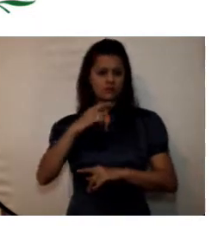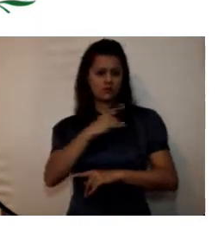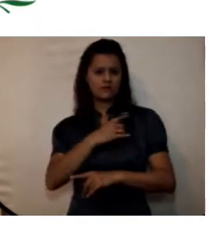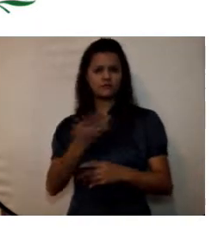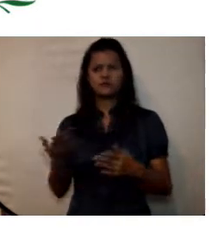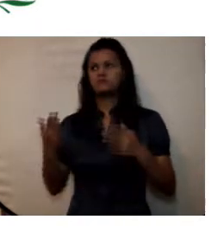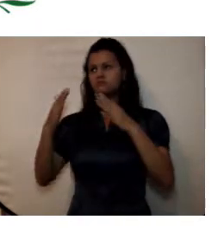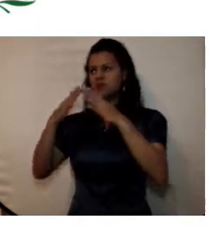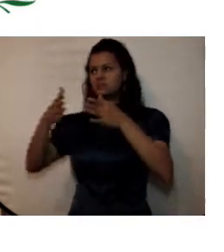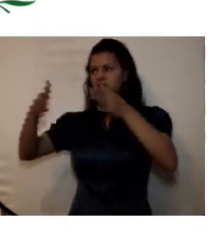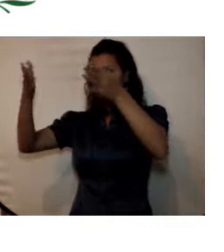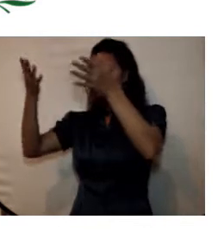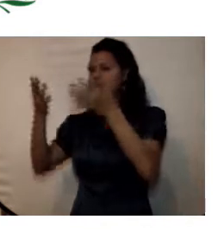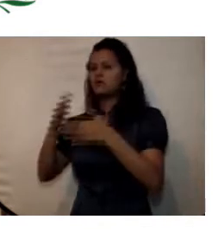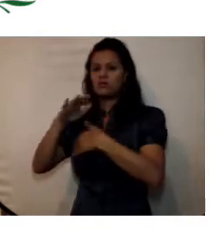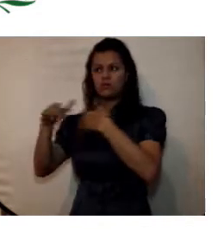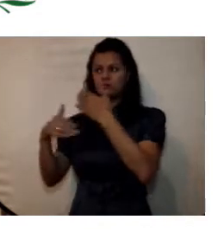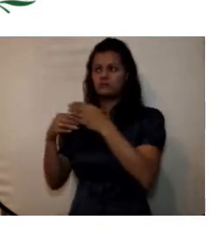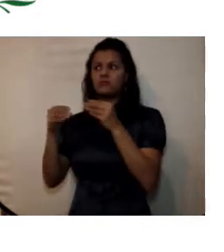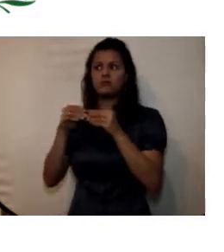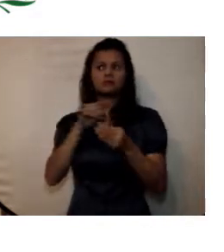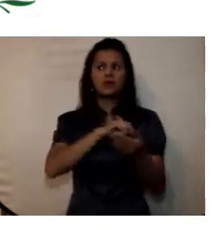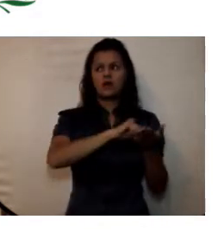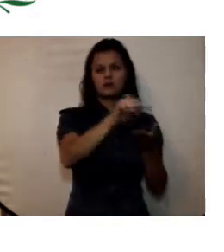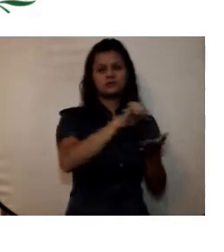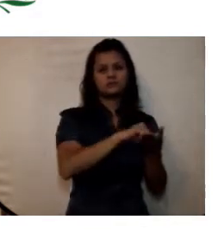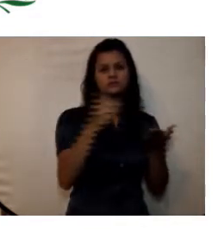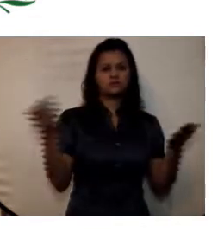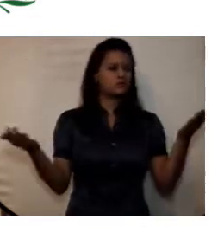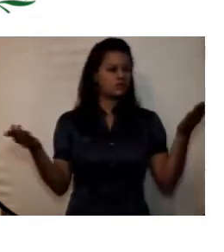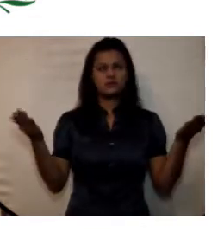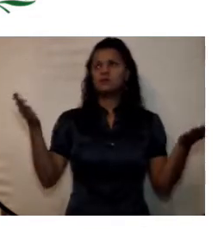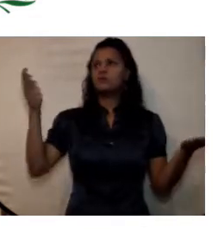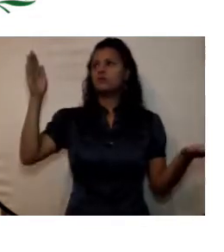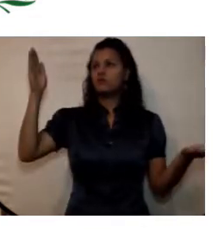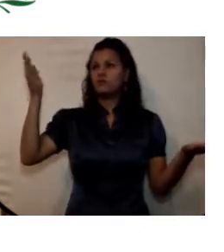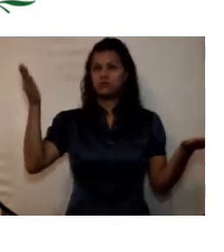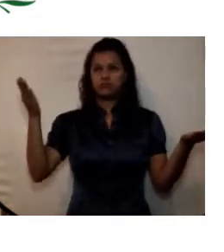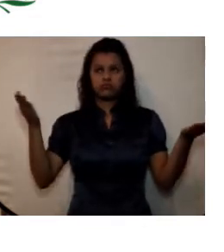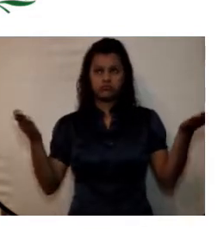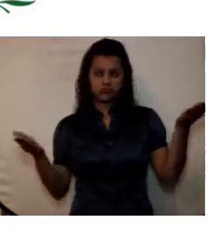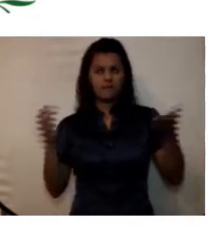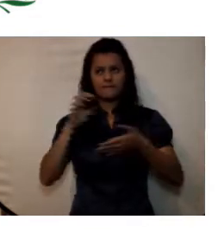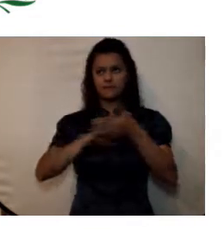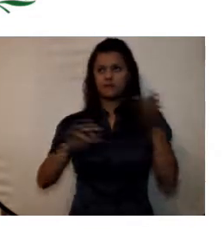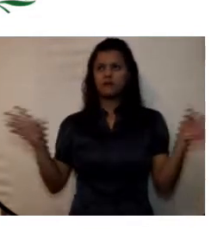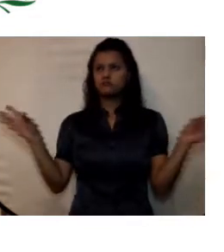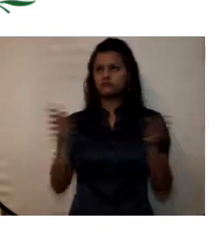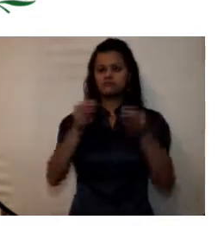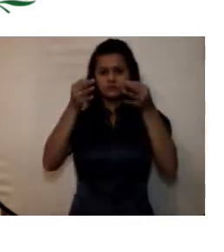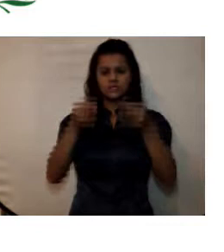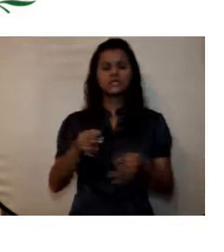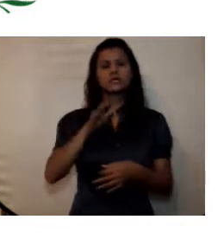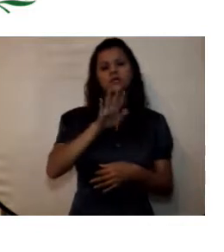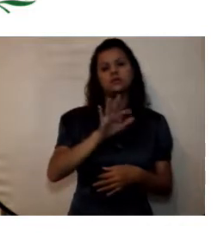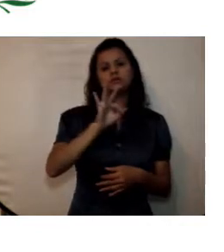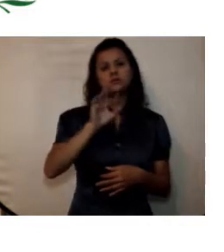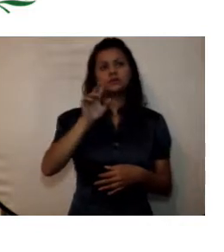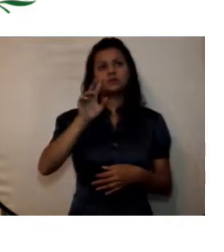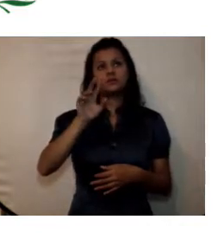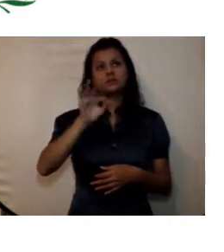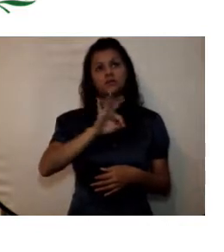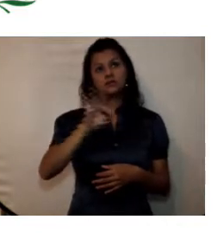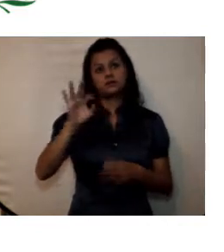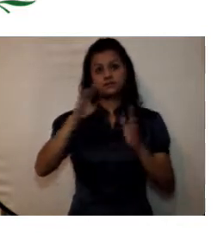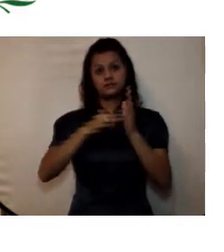pasivos es decir llegamos a 533 mil millones de pesos 14% más que